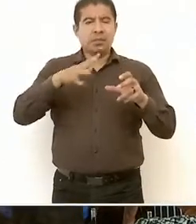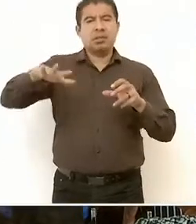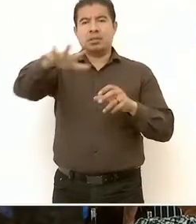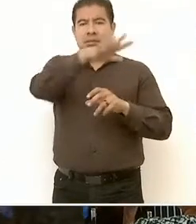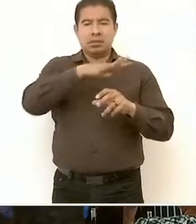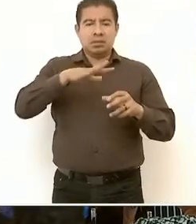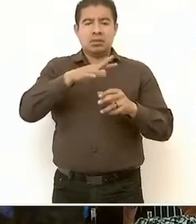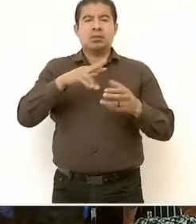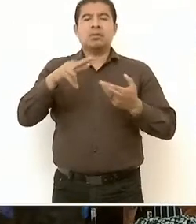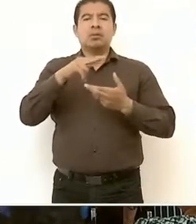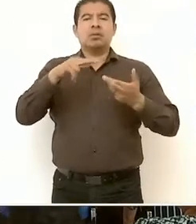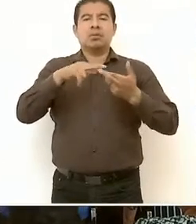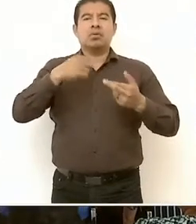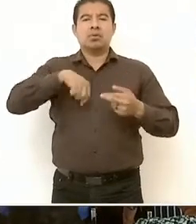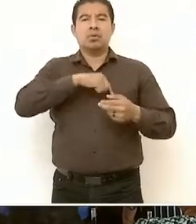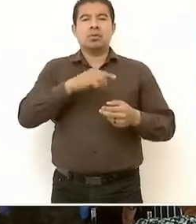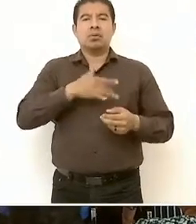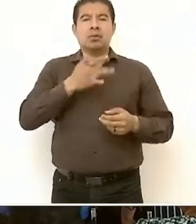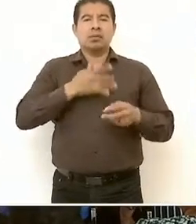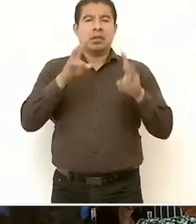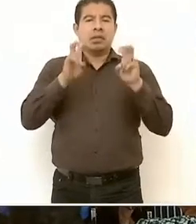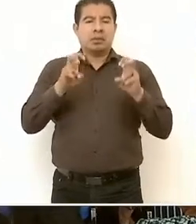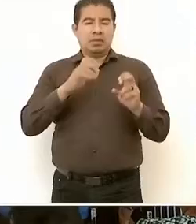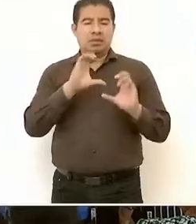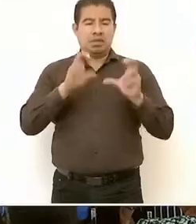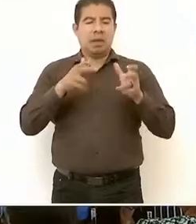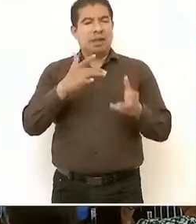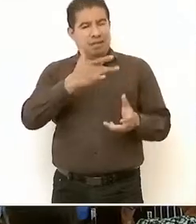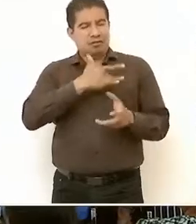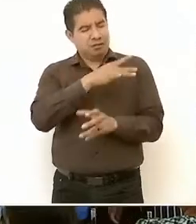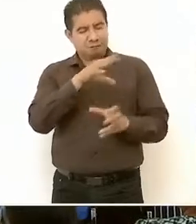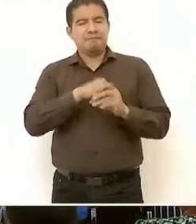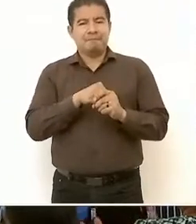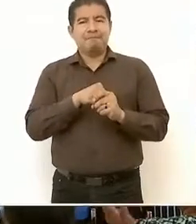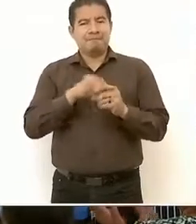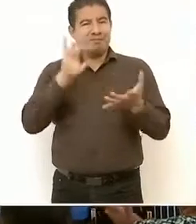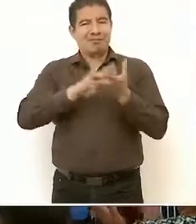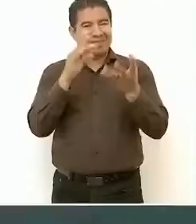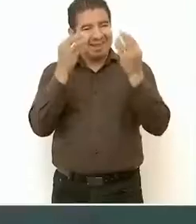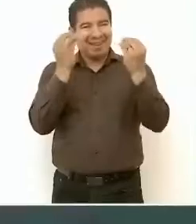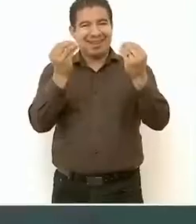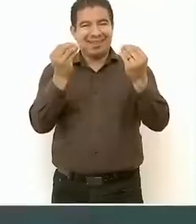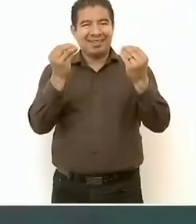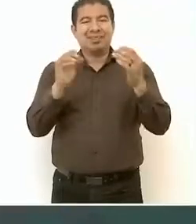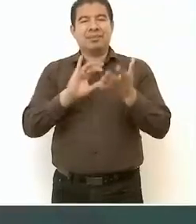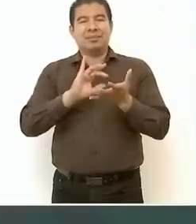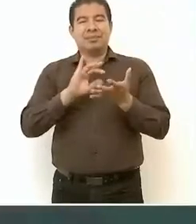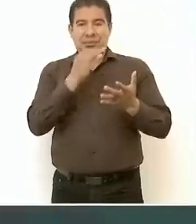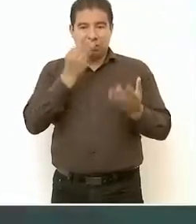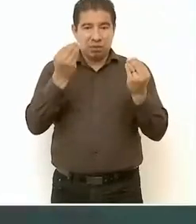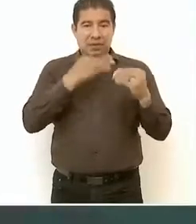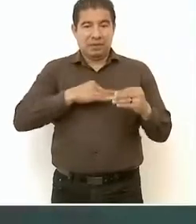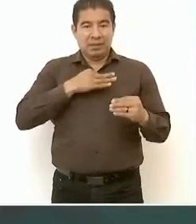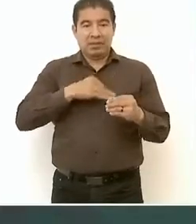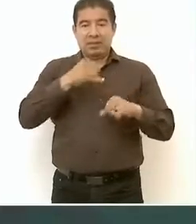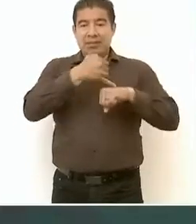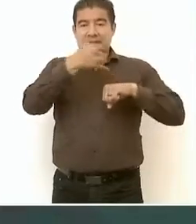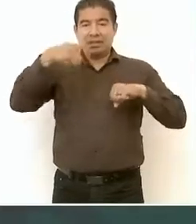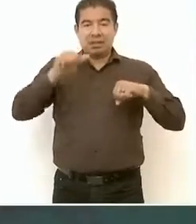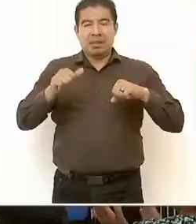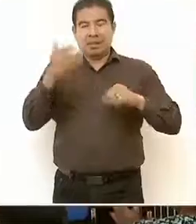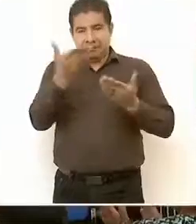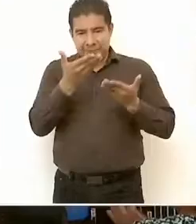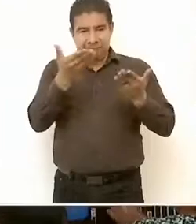nosotros lo vemos como Chiapas de corazón. Muchísimas gracias y muchas felicidades al pueblo de Iztapa. Gracias, señor presidente.